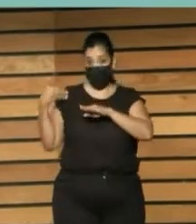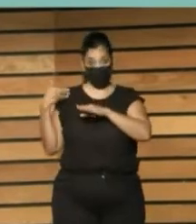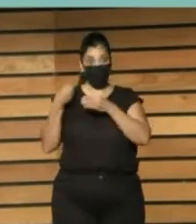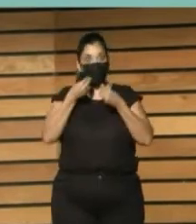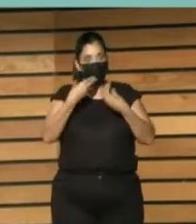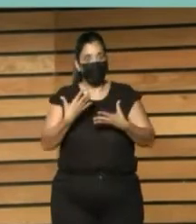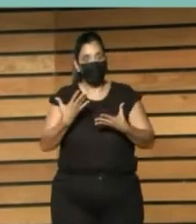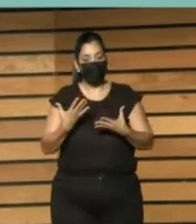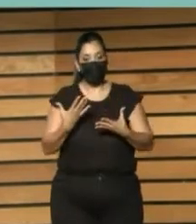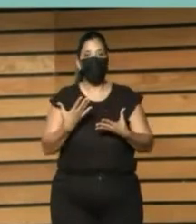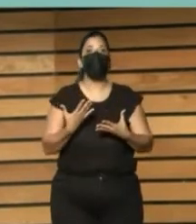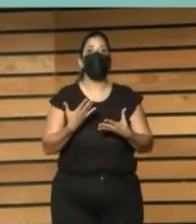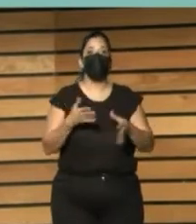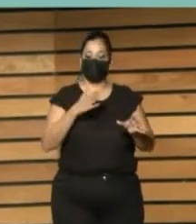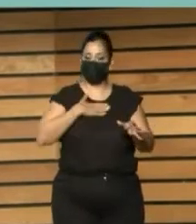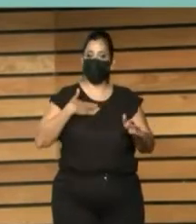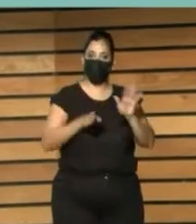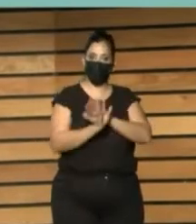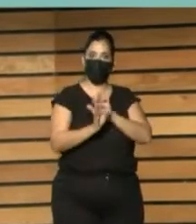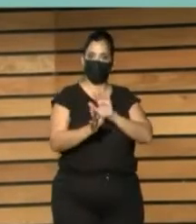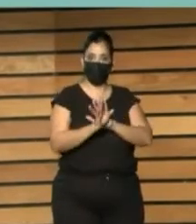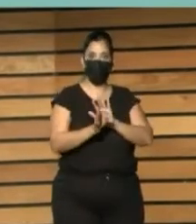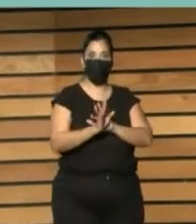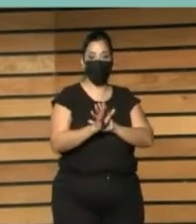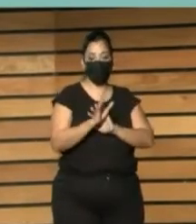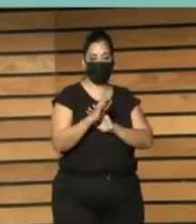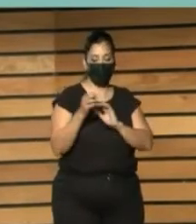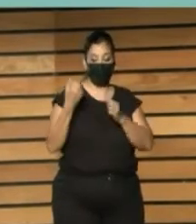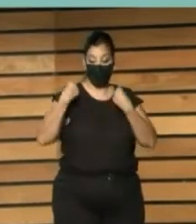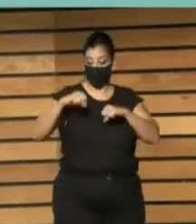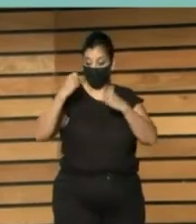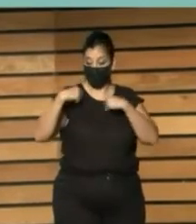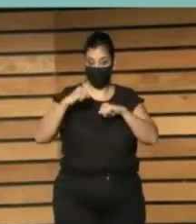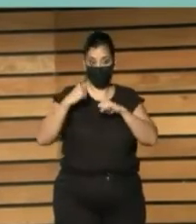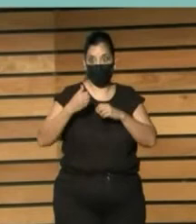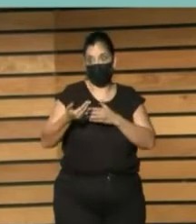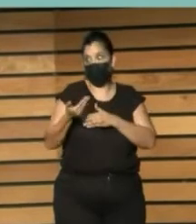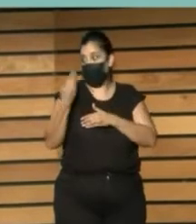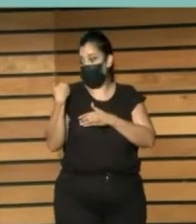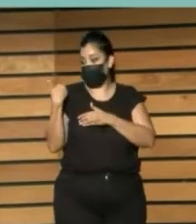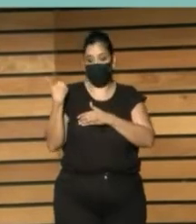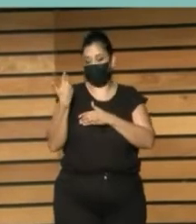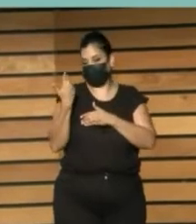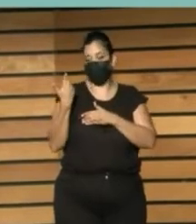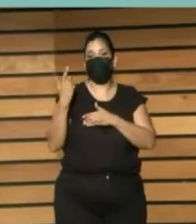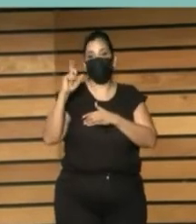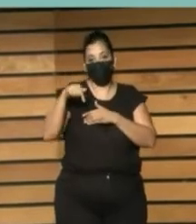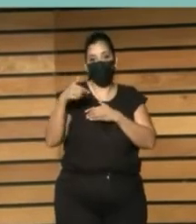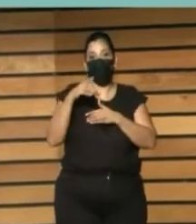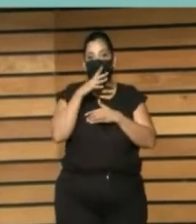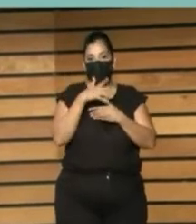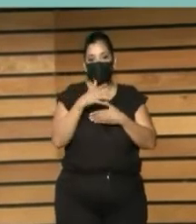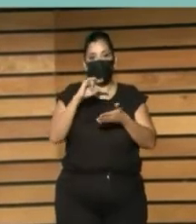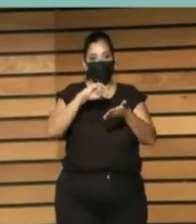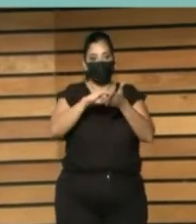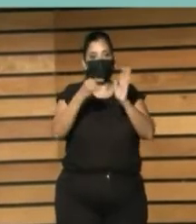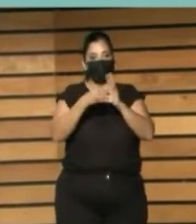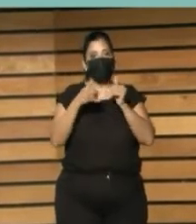no está dentro dentro de lo que estamos trabajando, como estamos planificando.